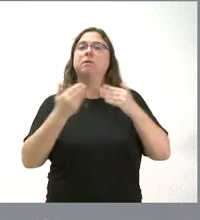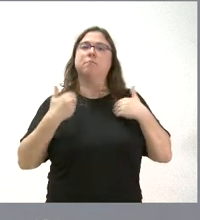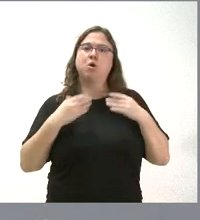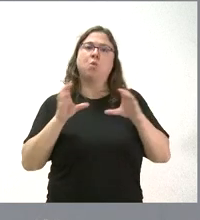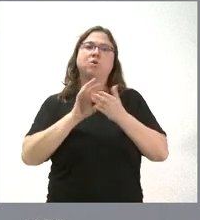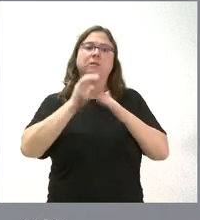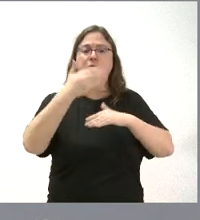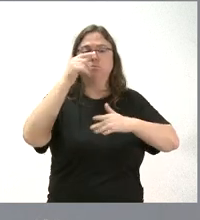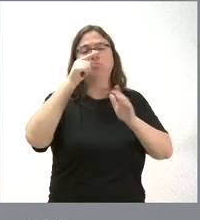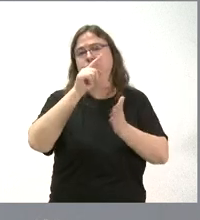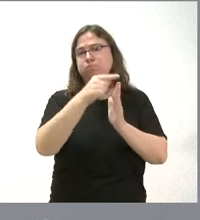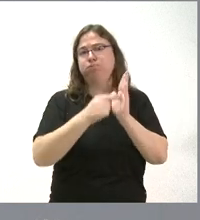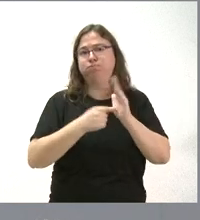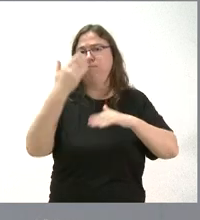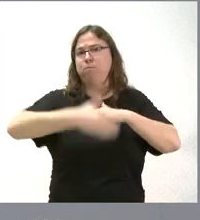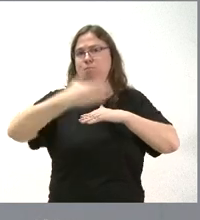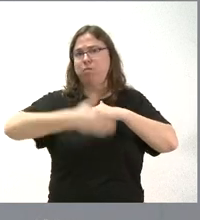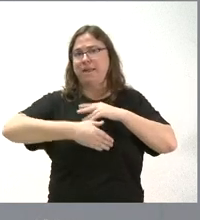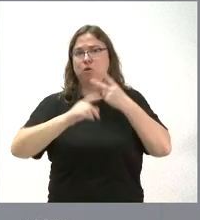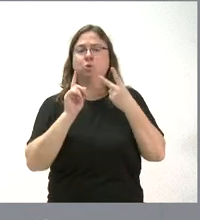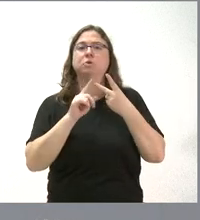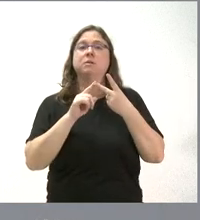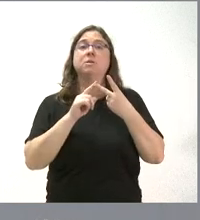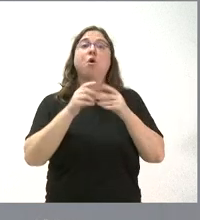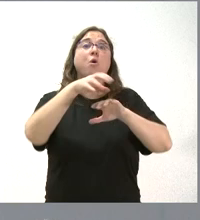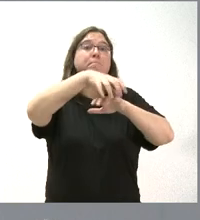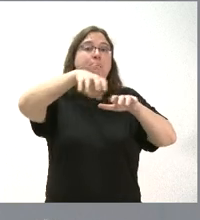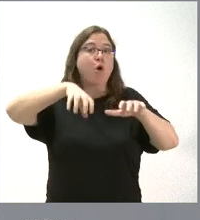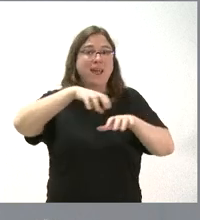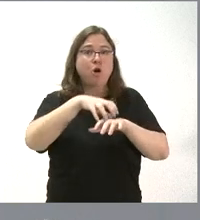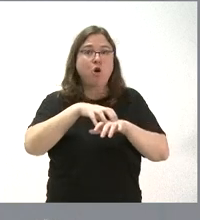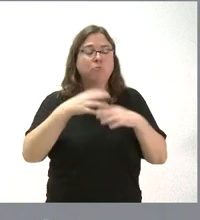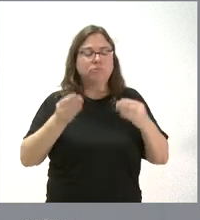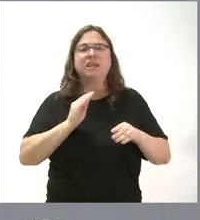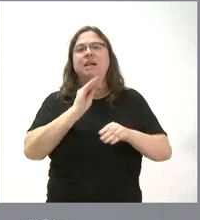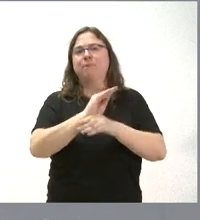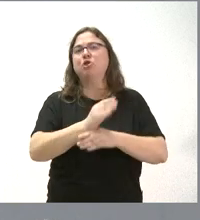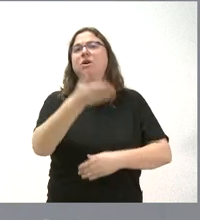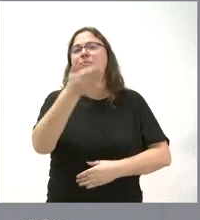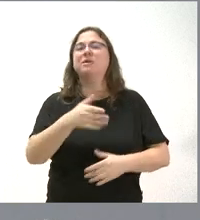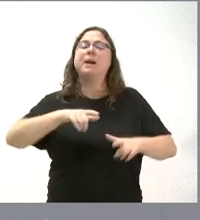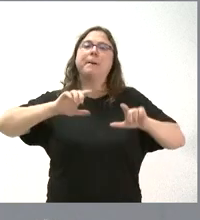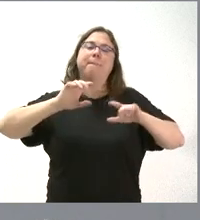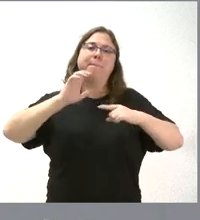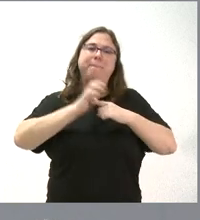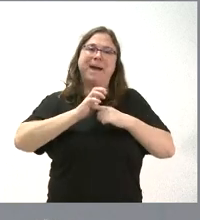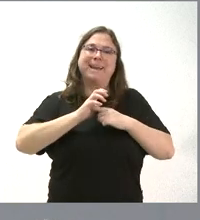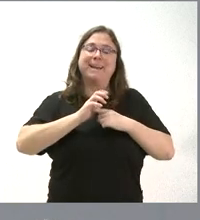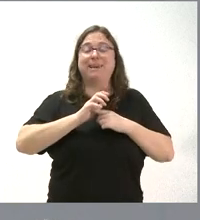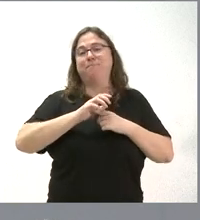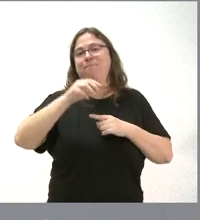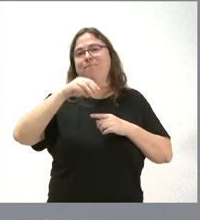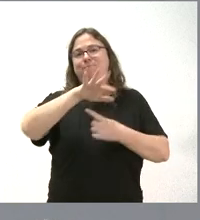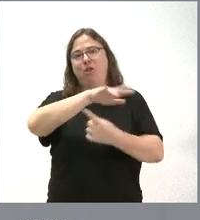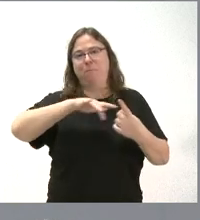en los términos y plazos que hemos establecido. Y en el tema de los polígonos, evidentemente, hay una inversión muy importante en el parque empresarial del medioambiente, pero también tenemos una